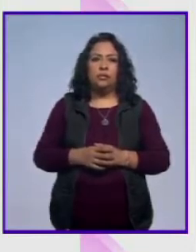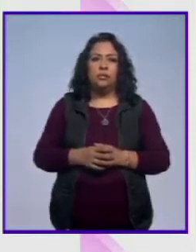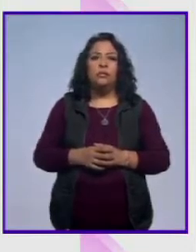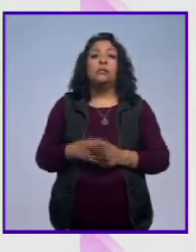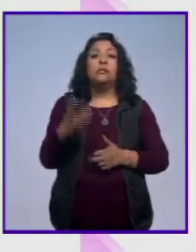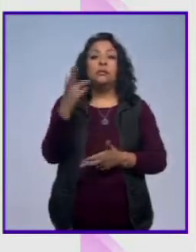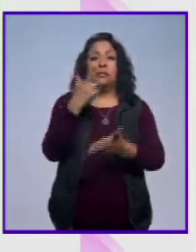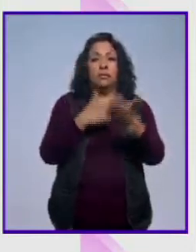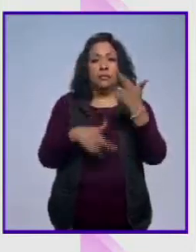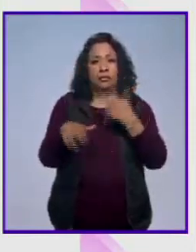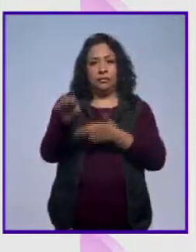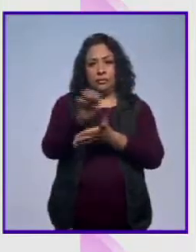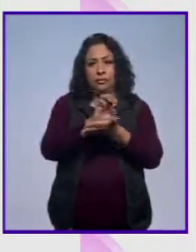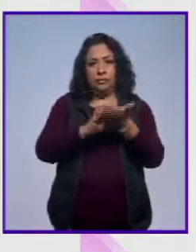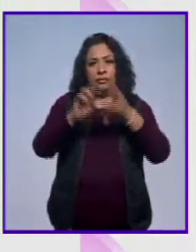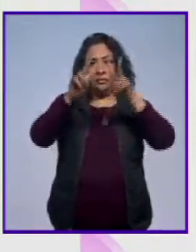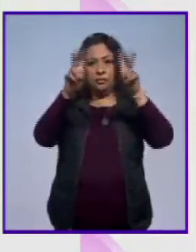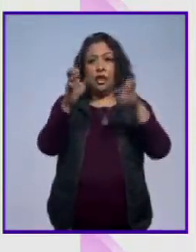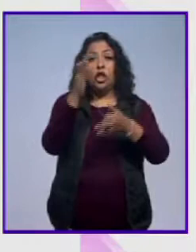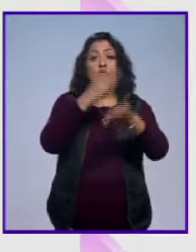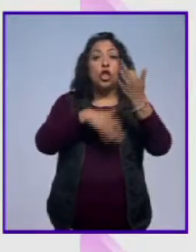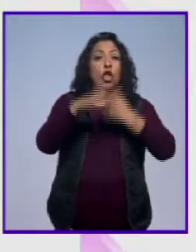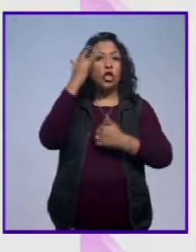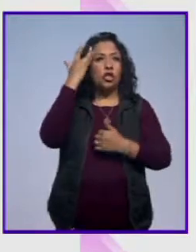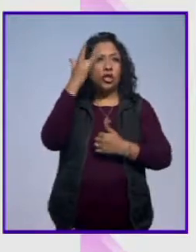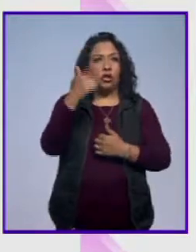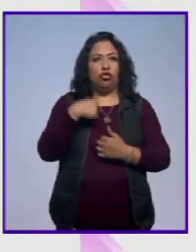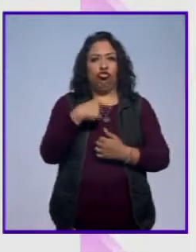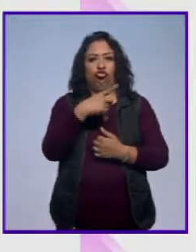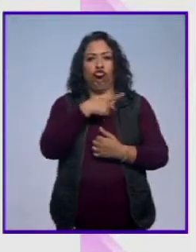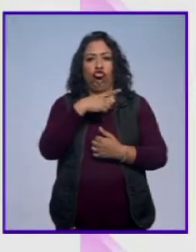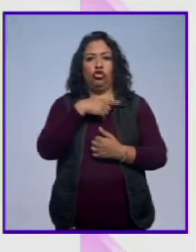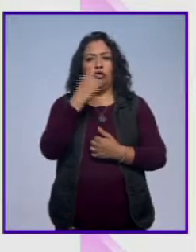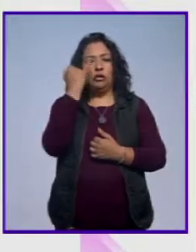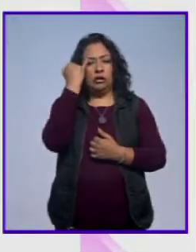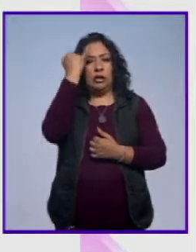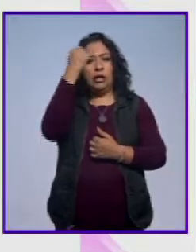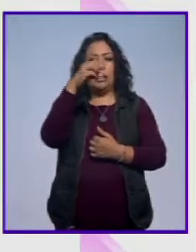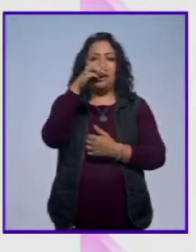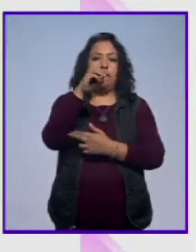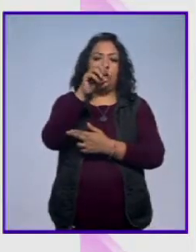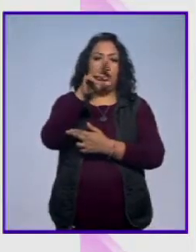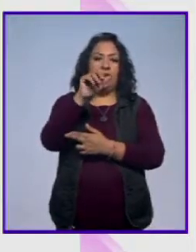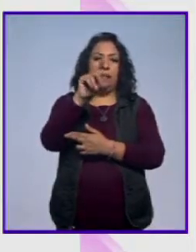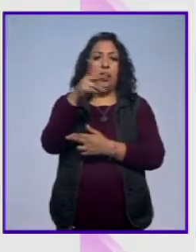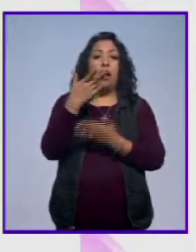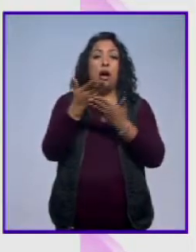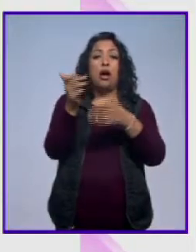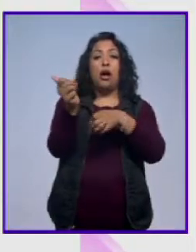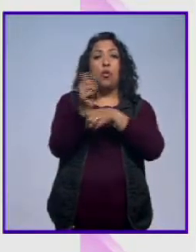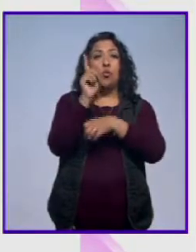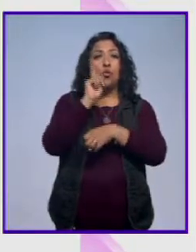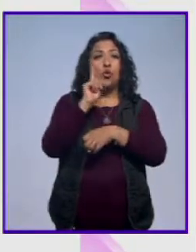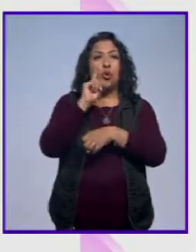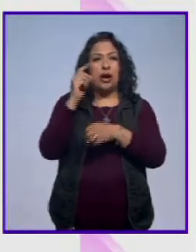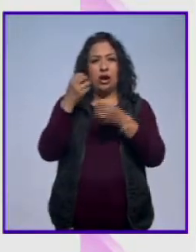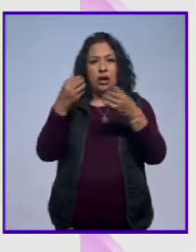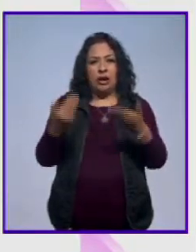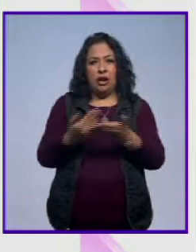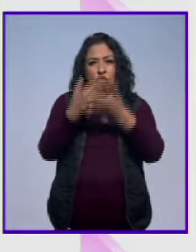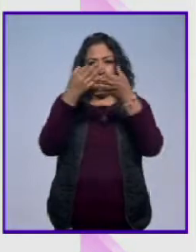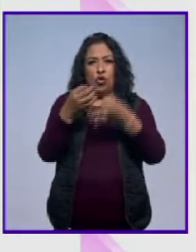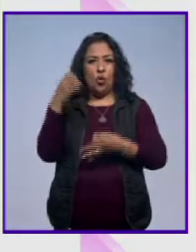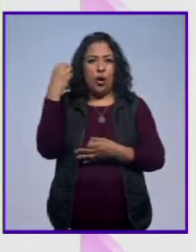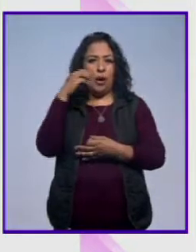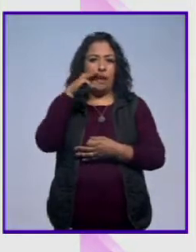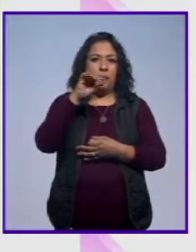Regresa a escena la obra Todos Santos, monólogo original de Mónica Perea e interpretado por la actriz oaxaqueña Mayra Cérvulo.